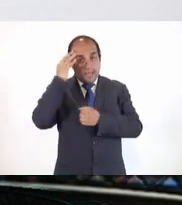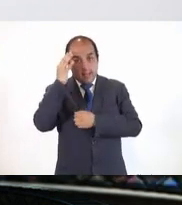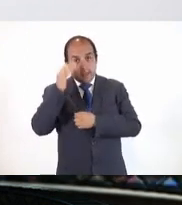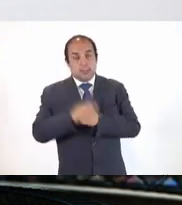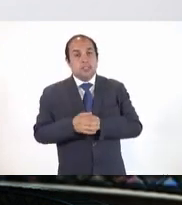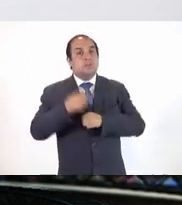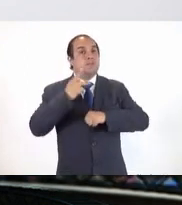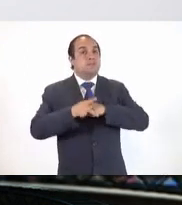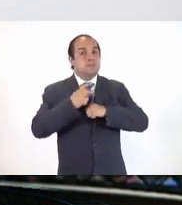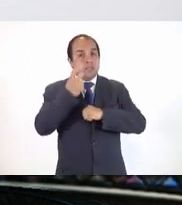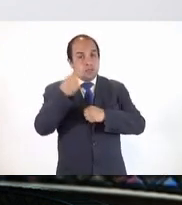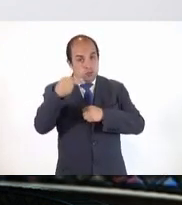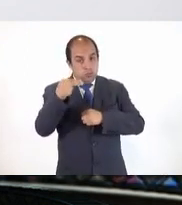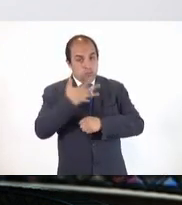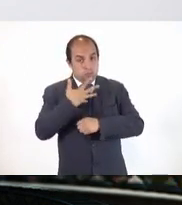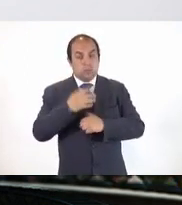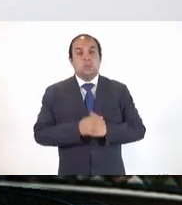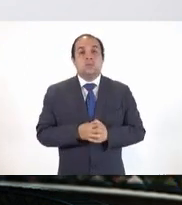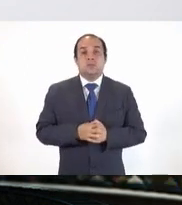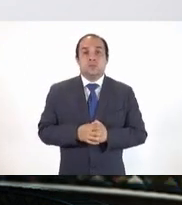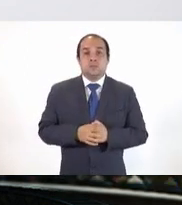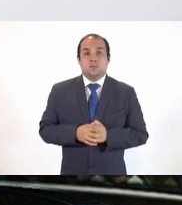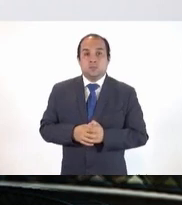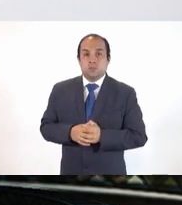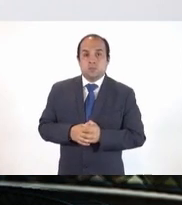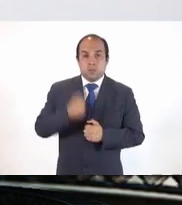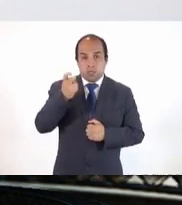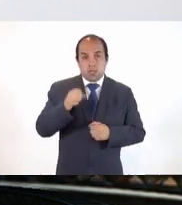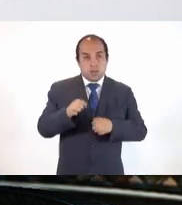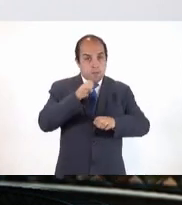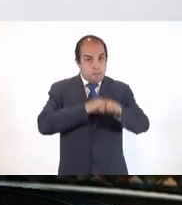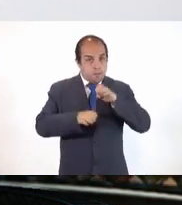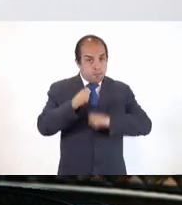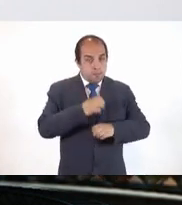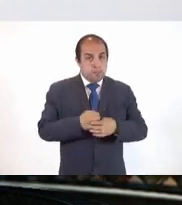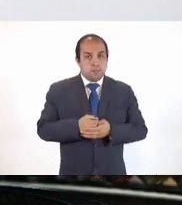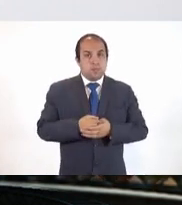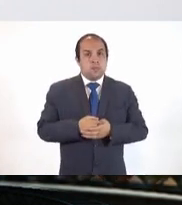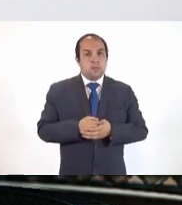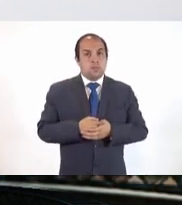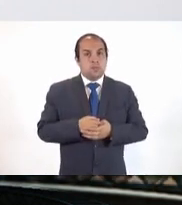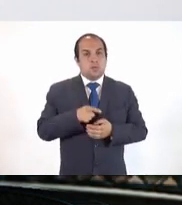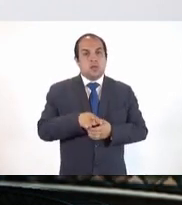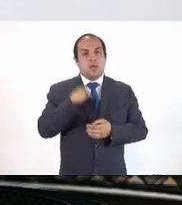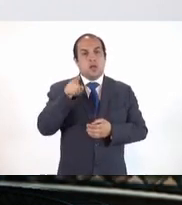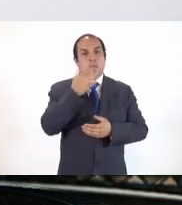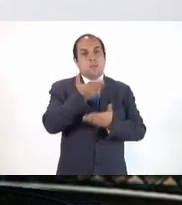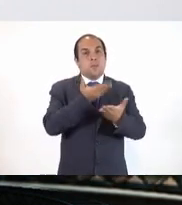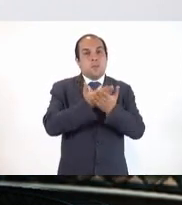se llama. Y que esta empresa está planteando este análisis